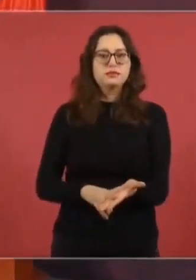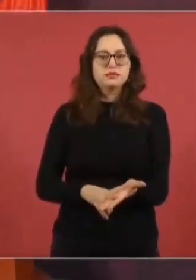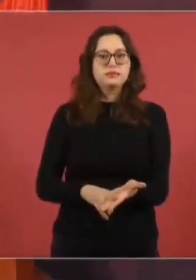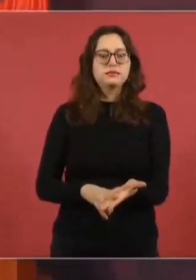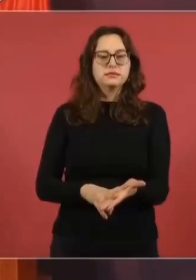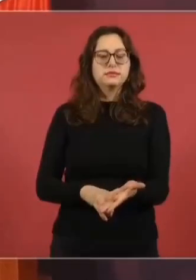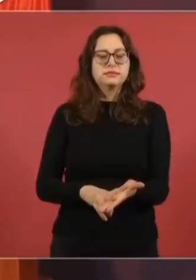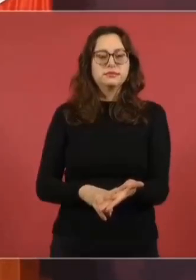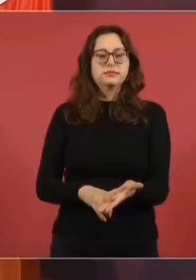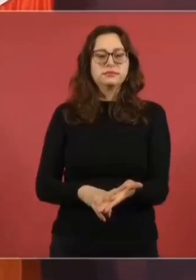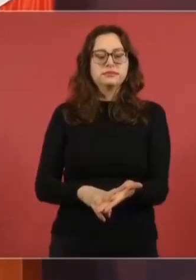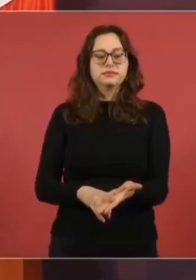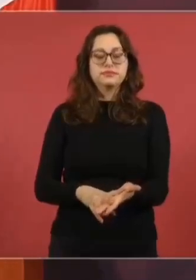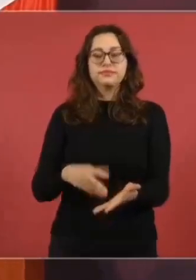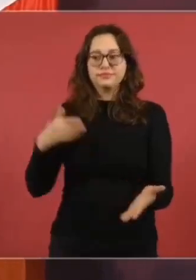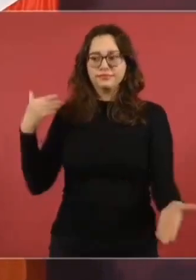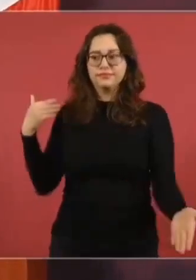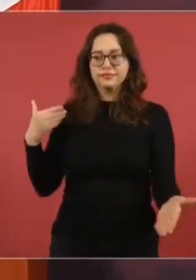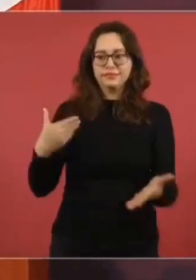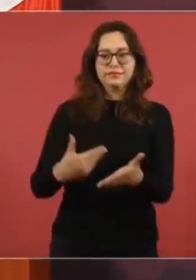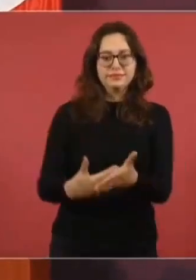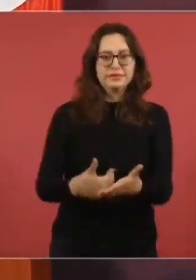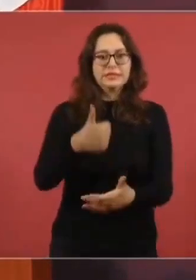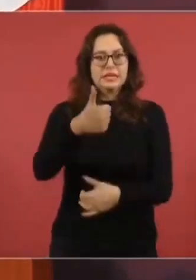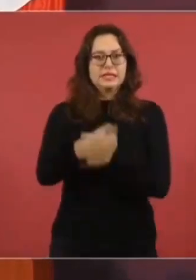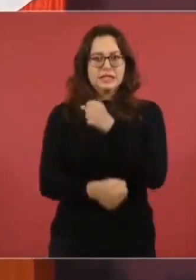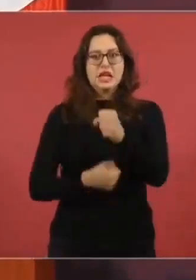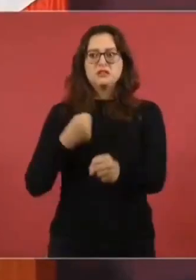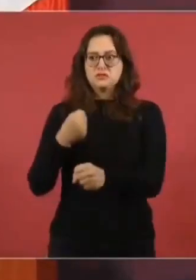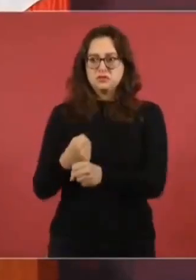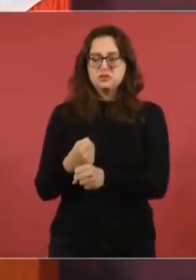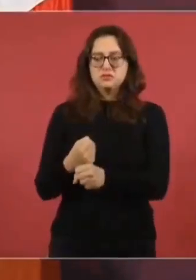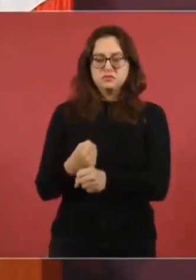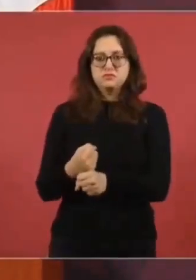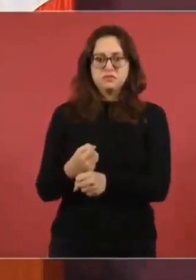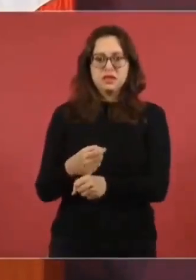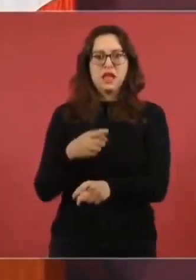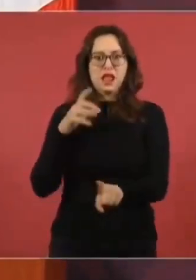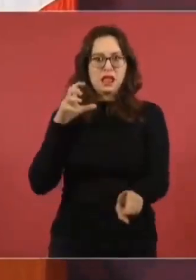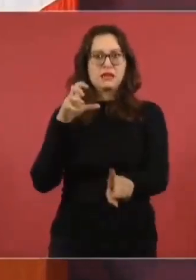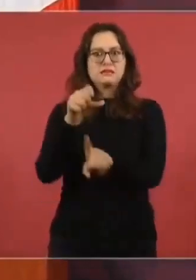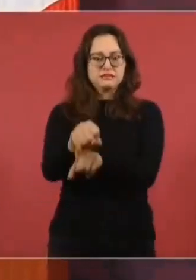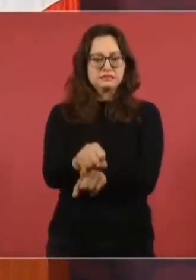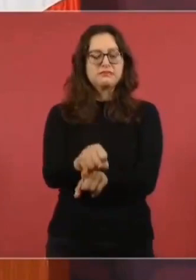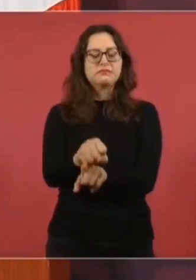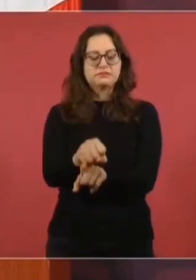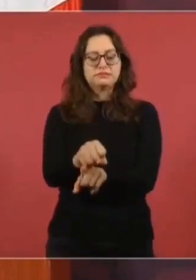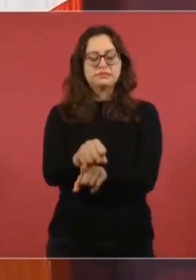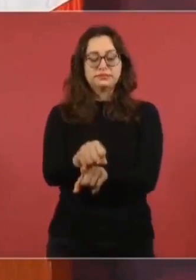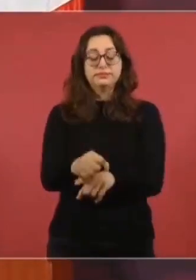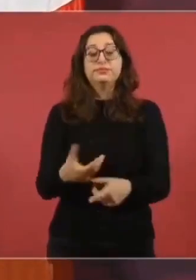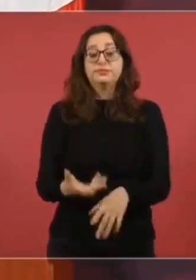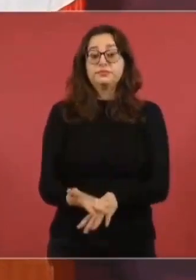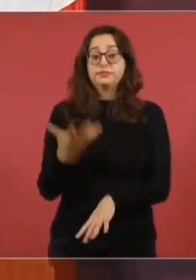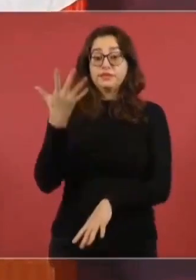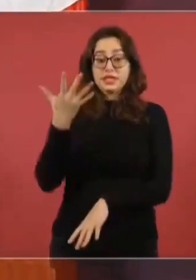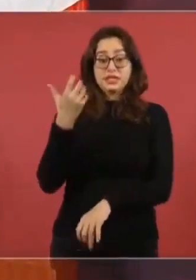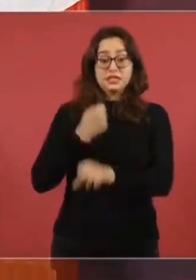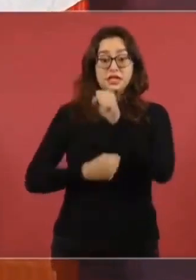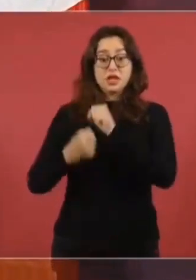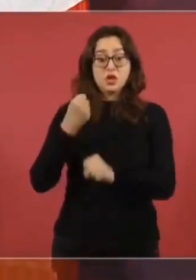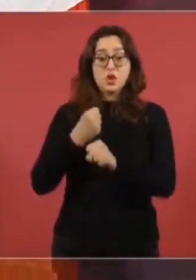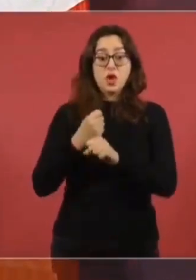Hoy, cuando llegamos, el salario mínimo